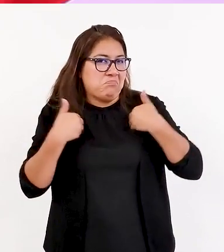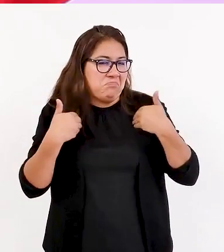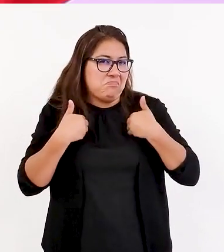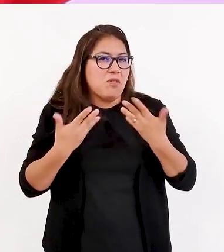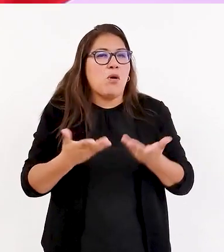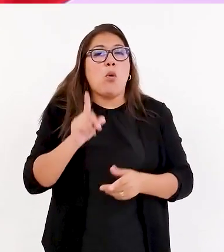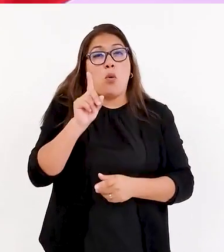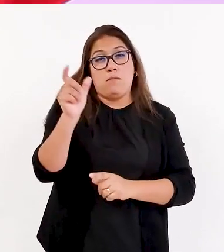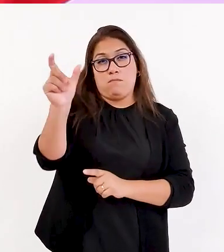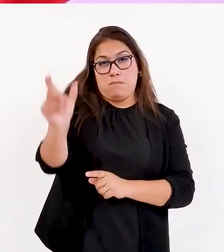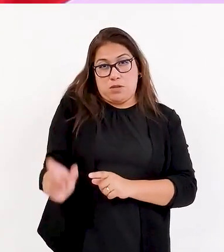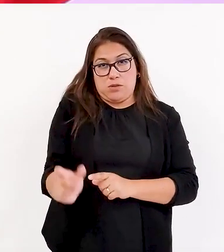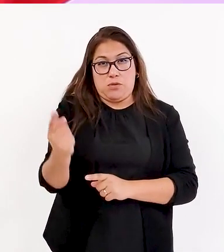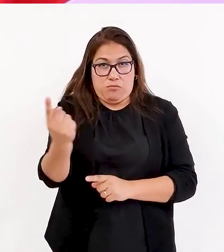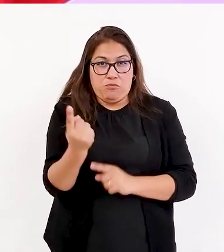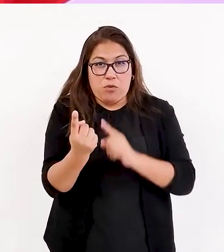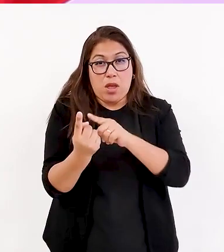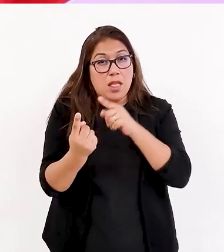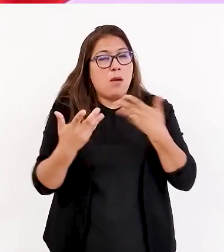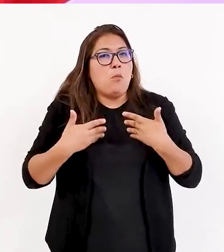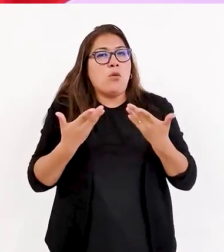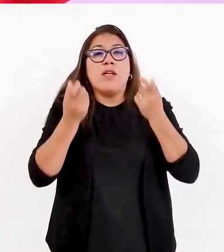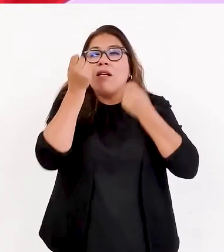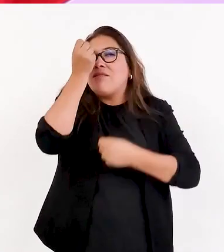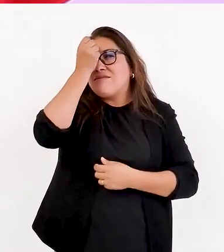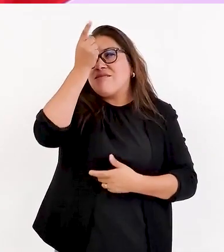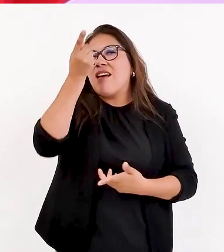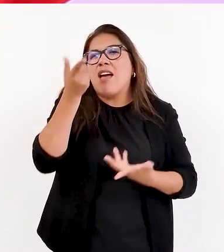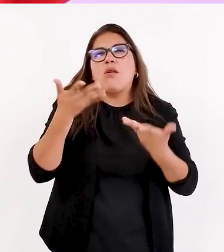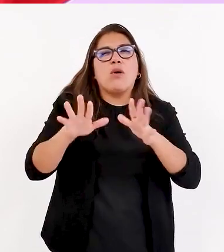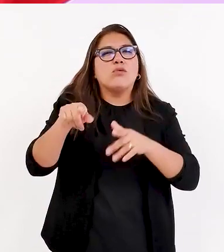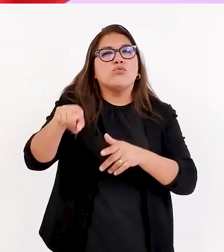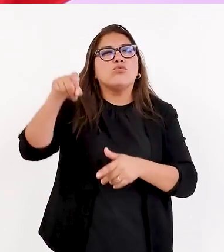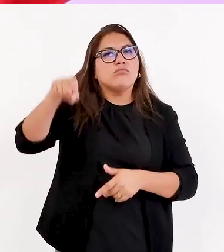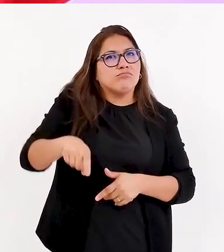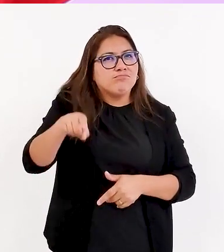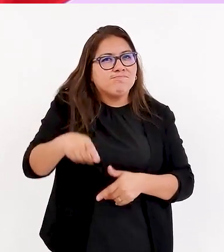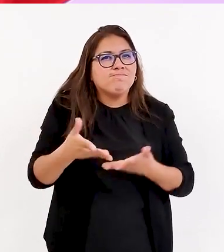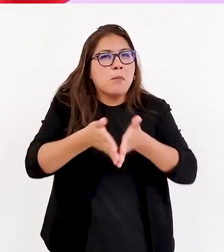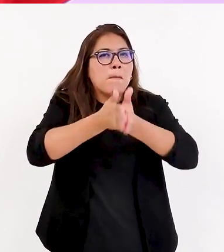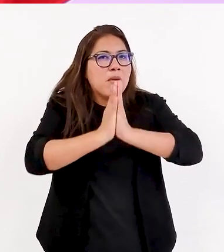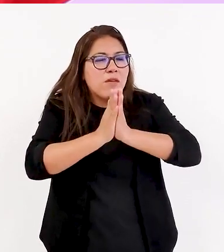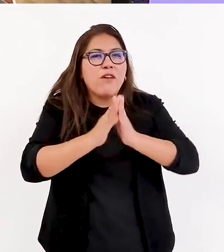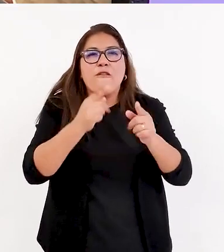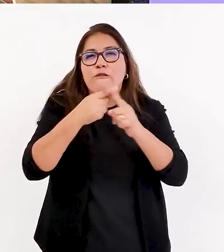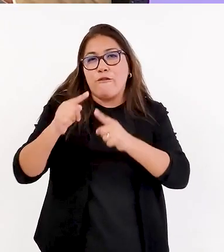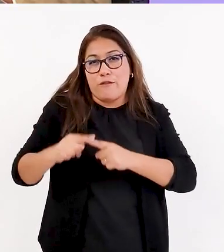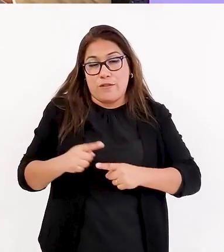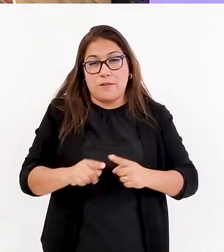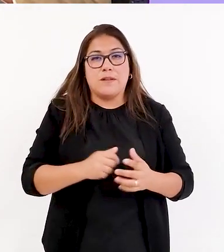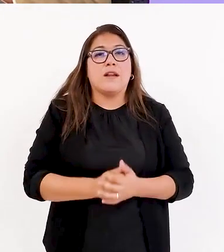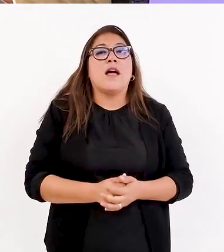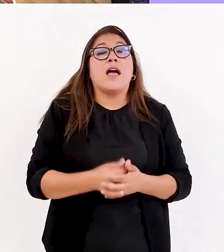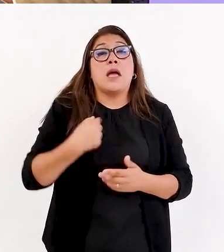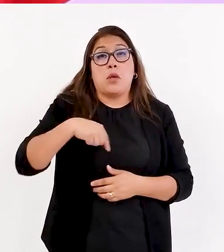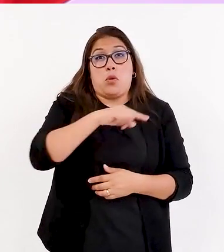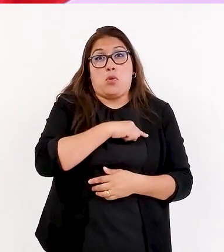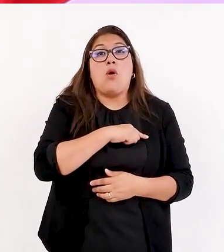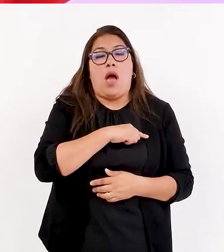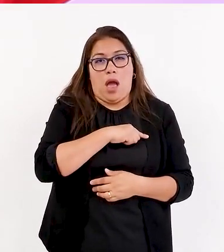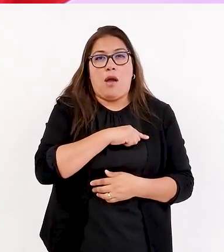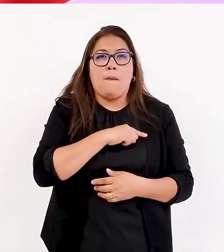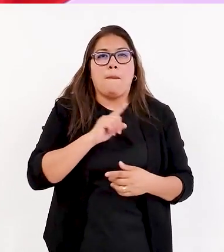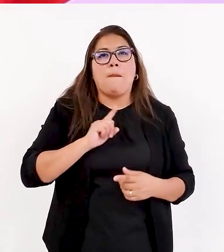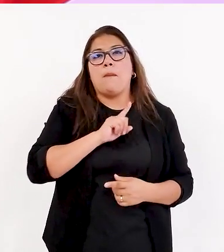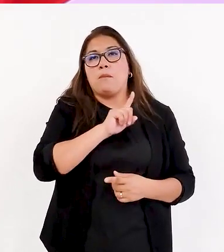una persona que comprenda, en principio, tu requerimiento de solicitudes, ¿no? Y hacemos la